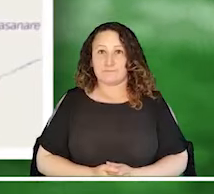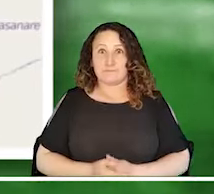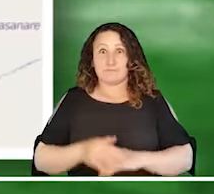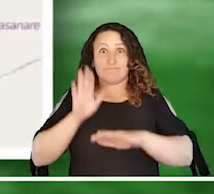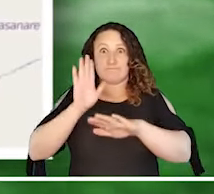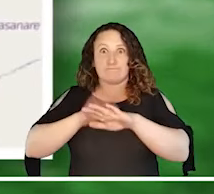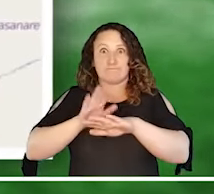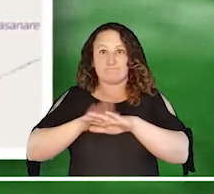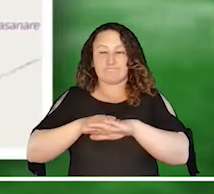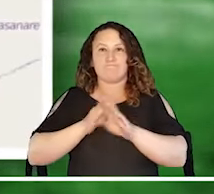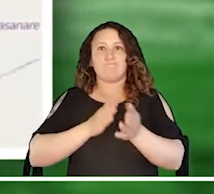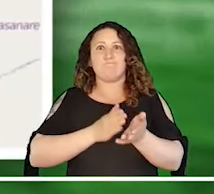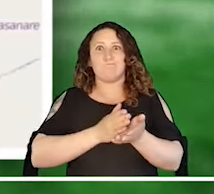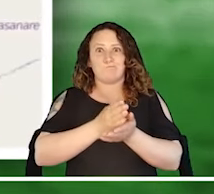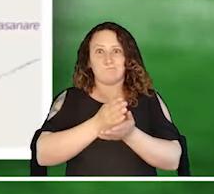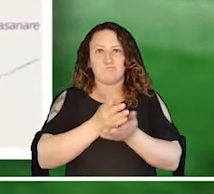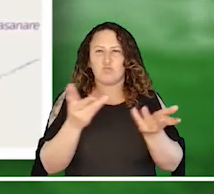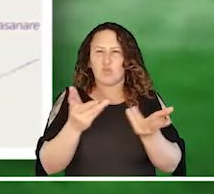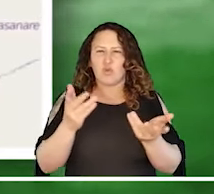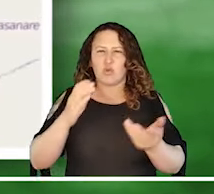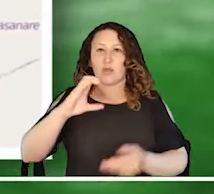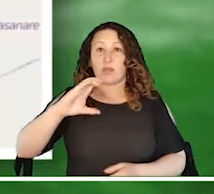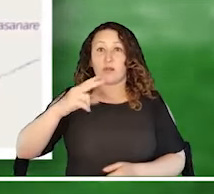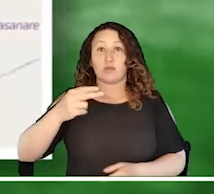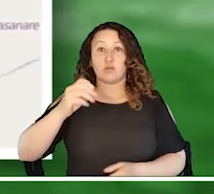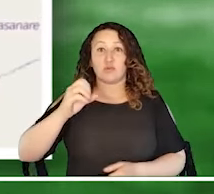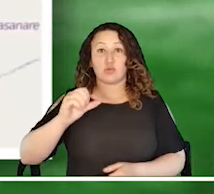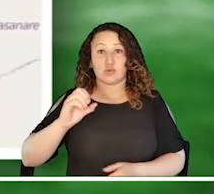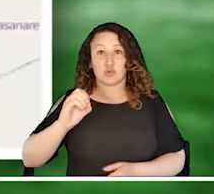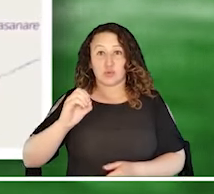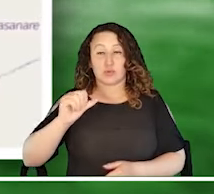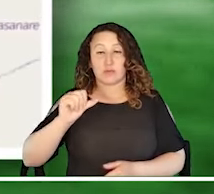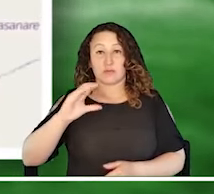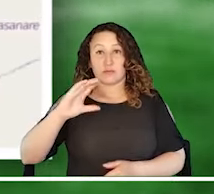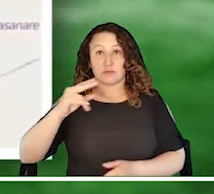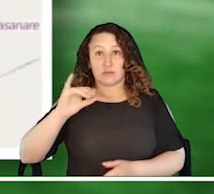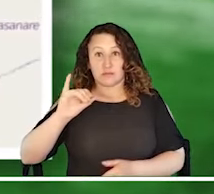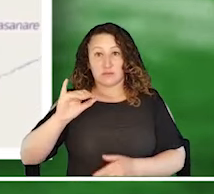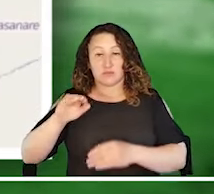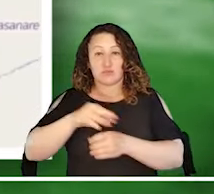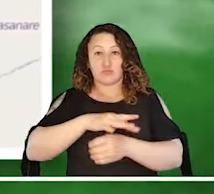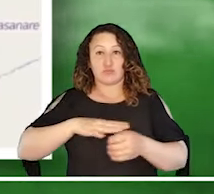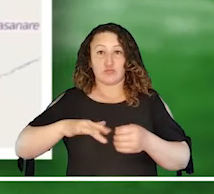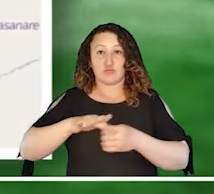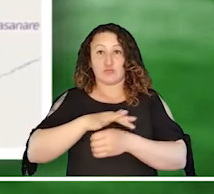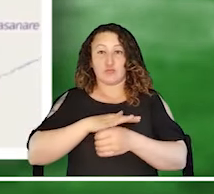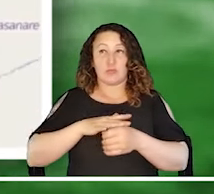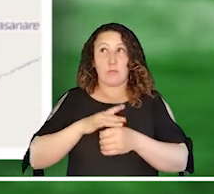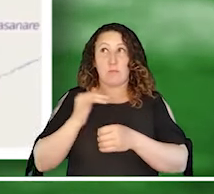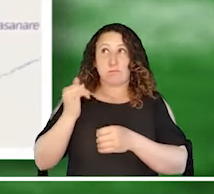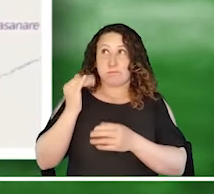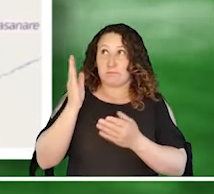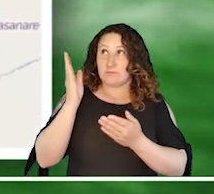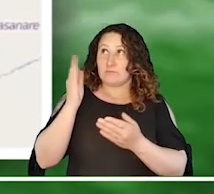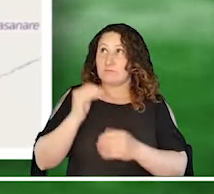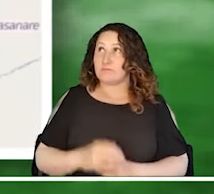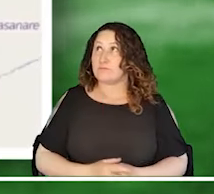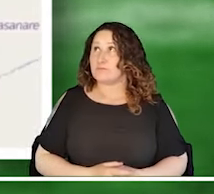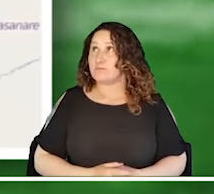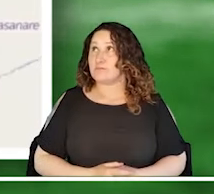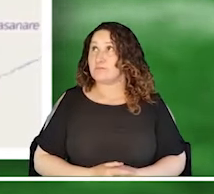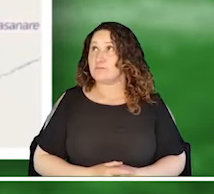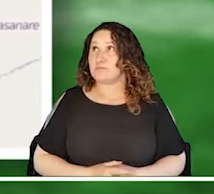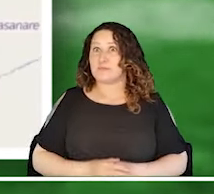hora en Colombia. Se mantiene la alerta a la altura del municipio de Choachí, Cundinamarca, por avenida Torrencial y